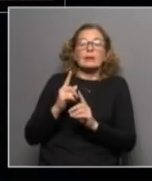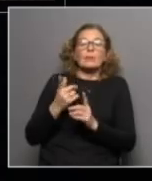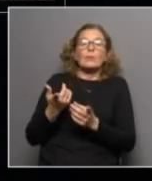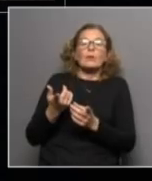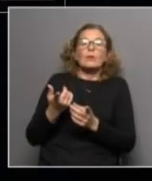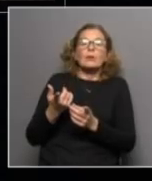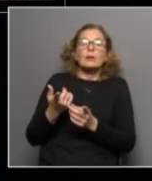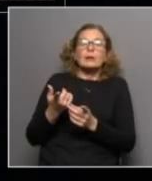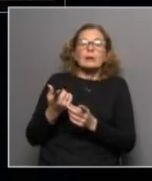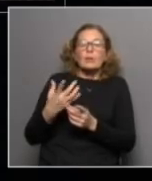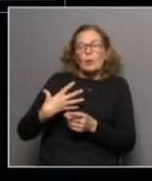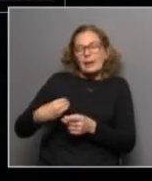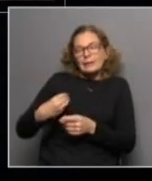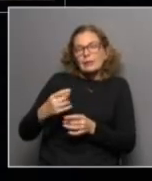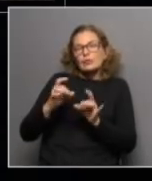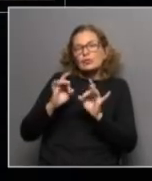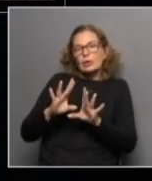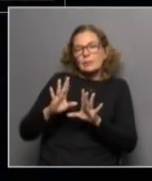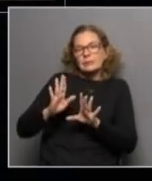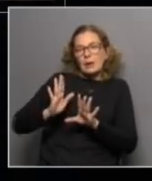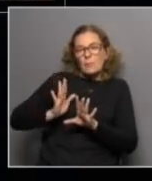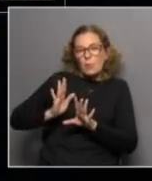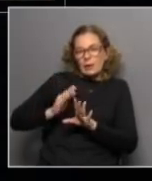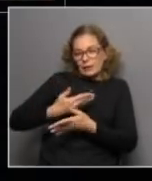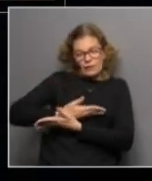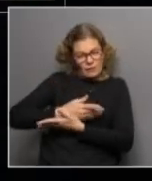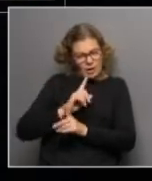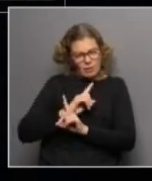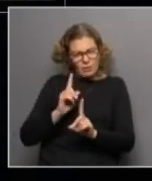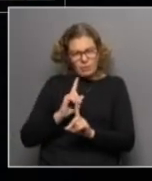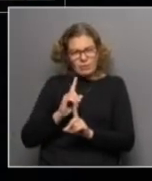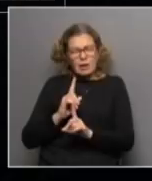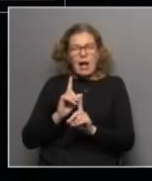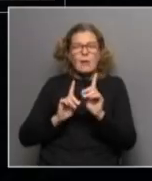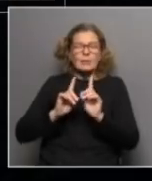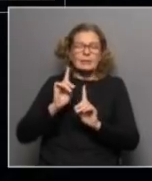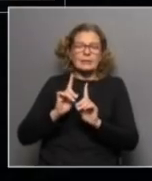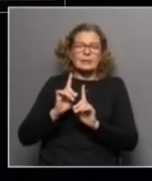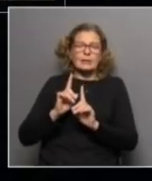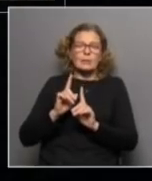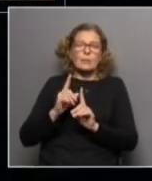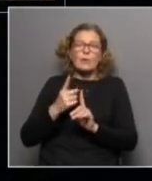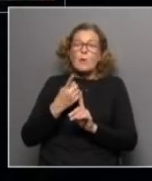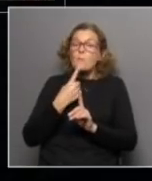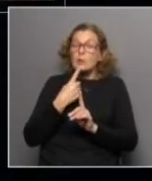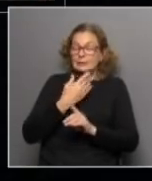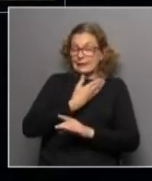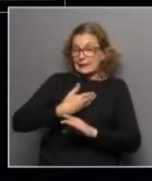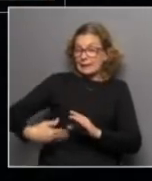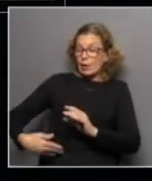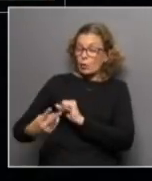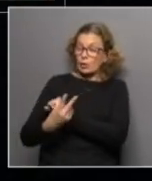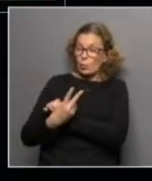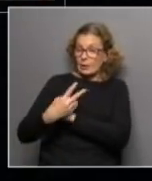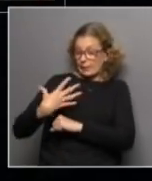dice bueno la lactancia está vinculada solo a la mujer y al niño no hay debe haber políticas de Estado que protejan